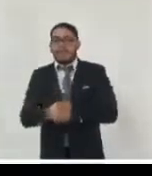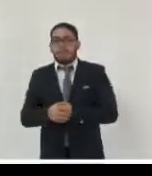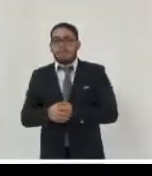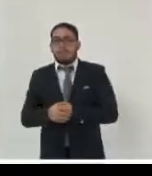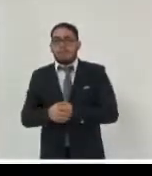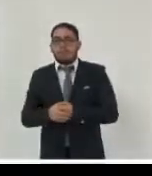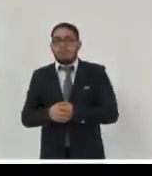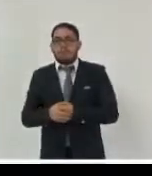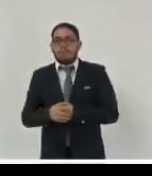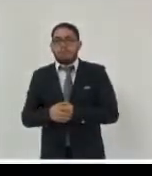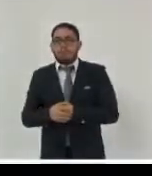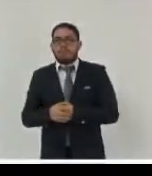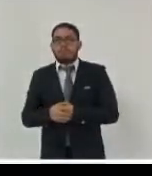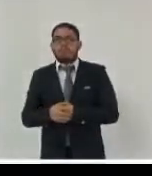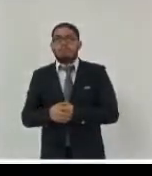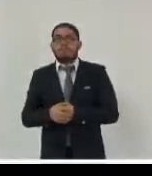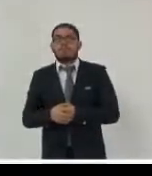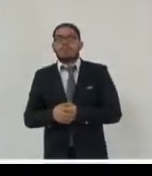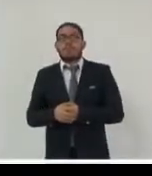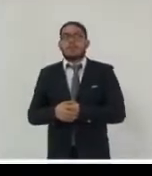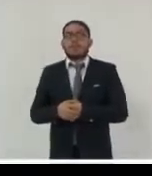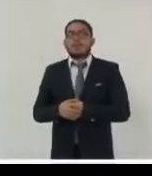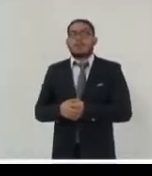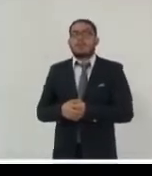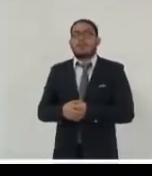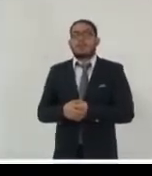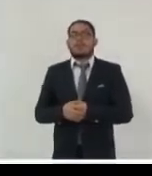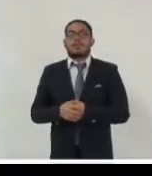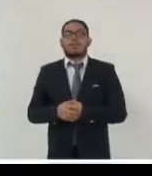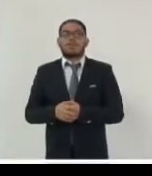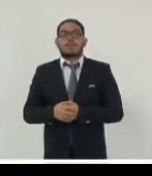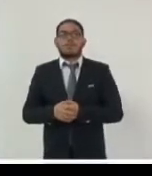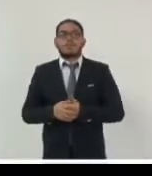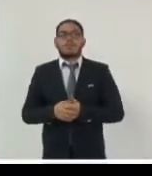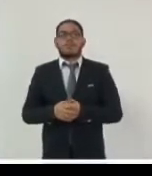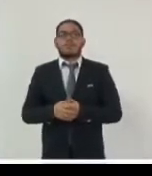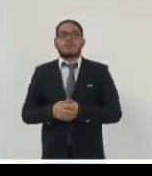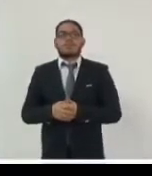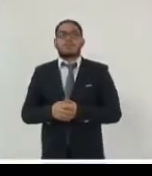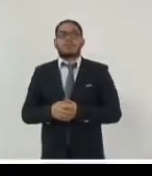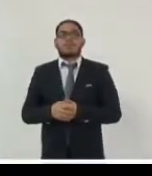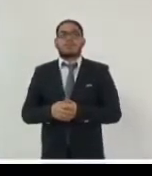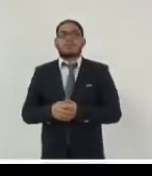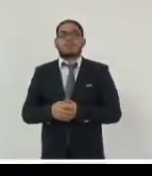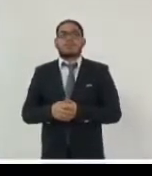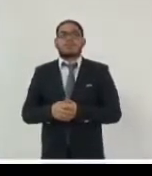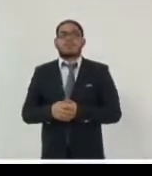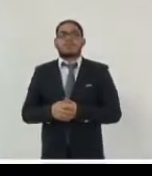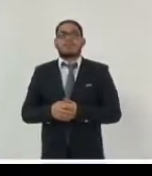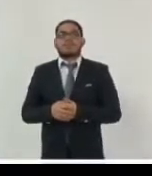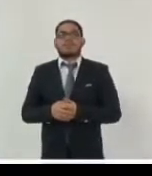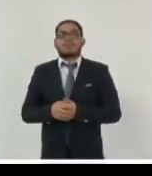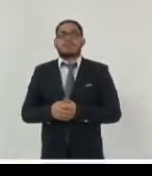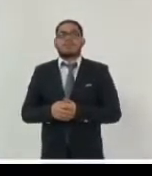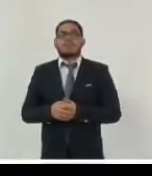y peor aún el caso para las tatacéntricas por decirlo de alguna manera